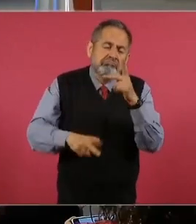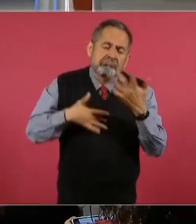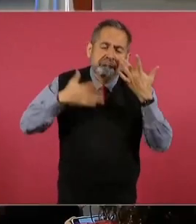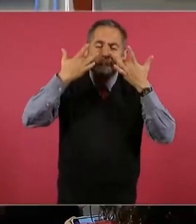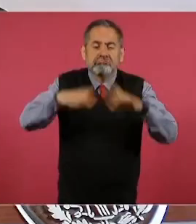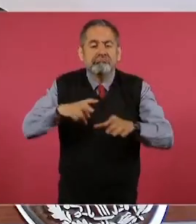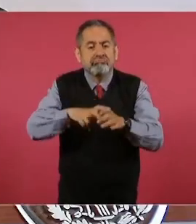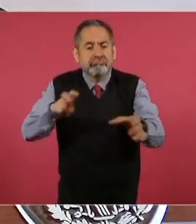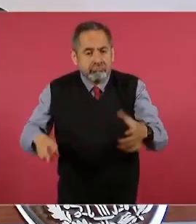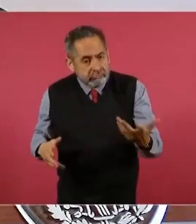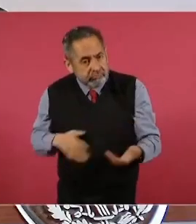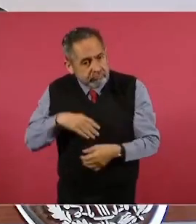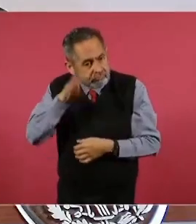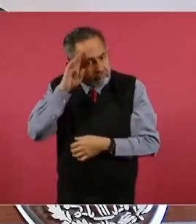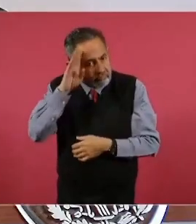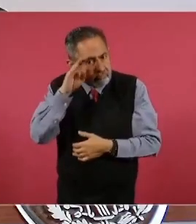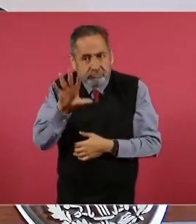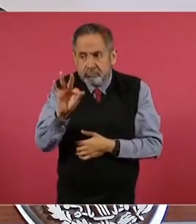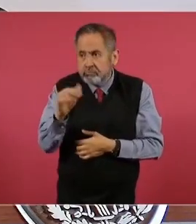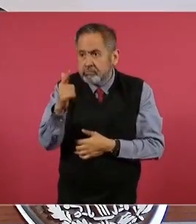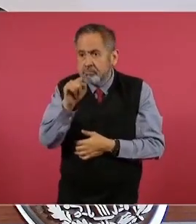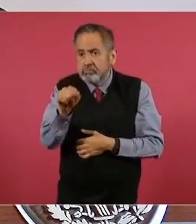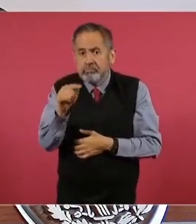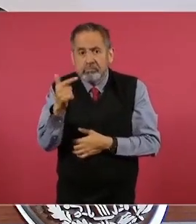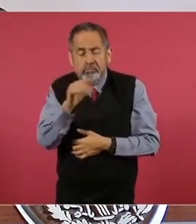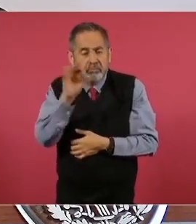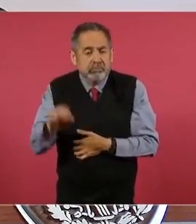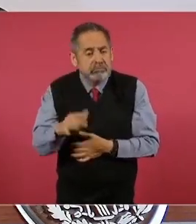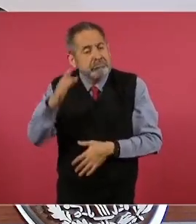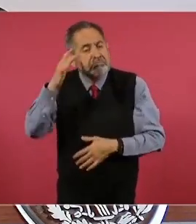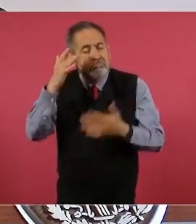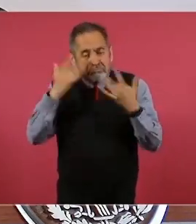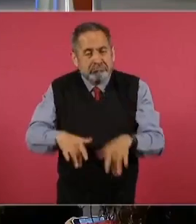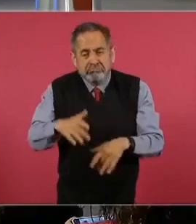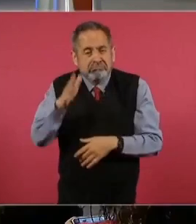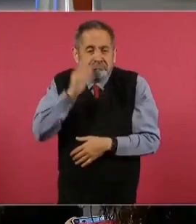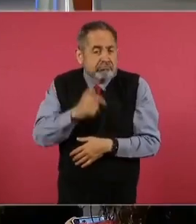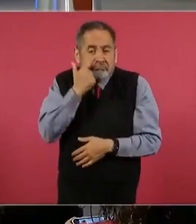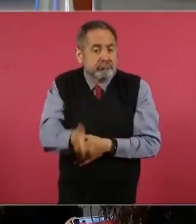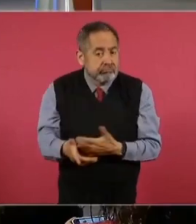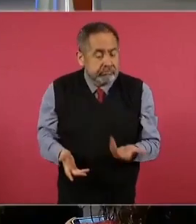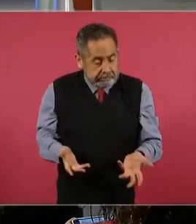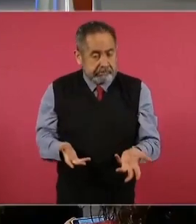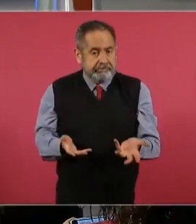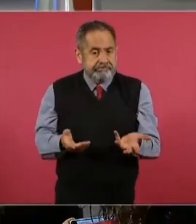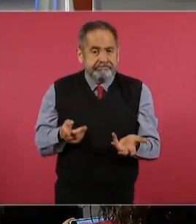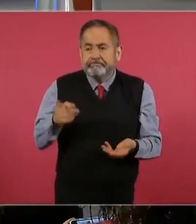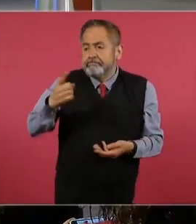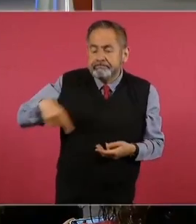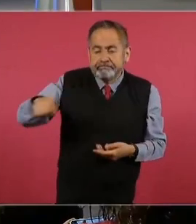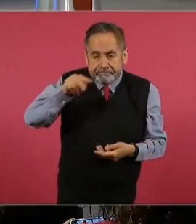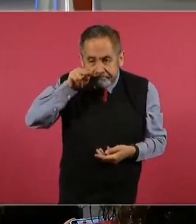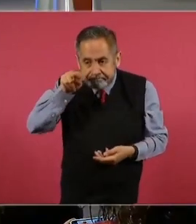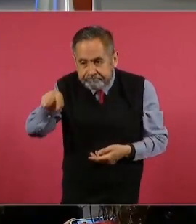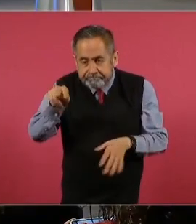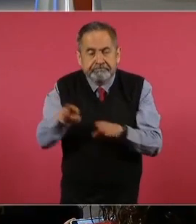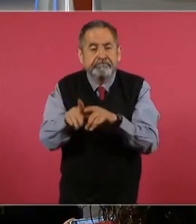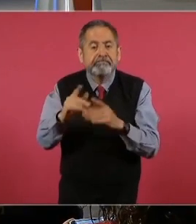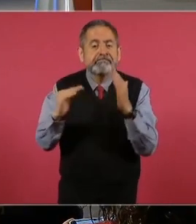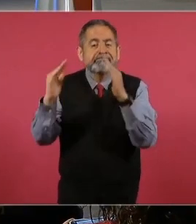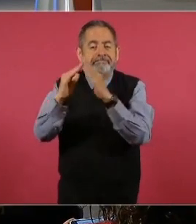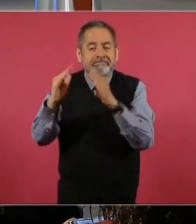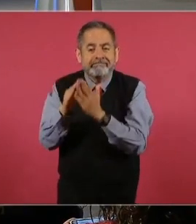el cuarenta y siete punto siete por ciento. El Estado también registra alta incidencia de viviendas